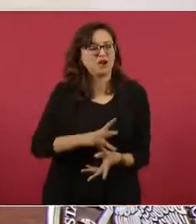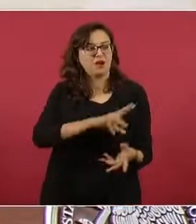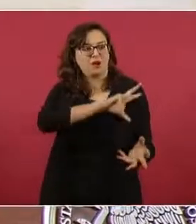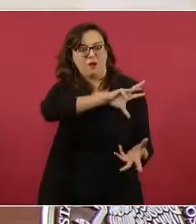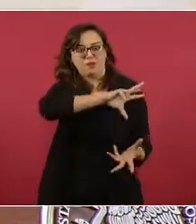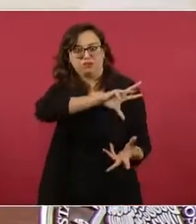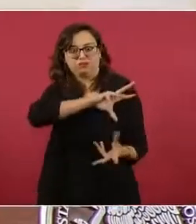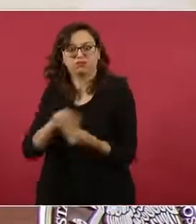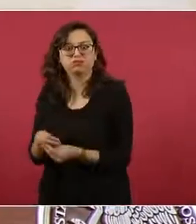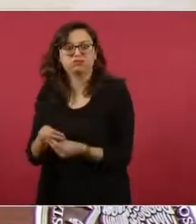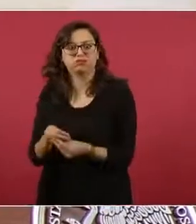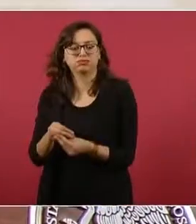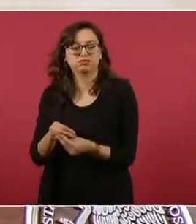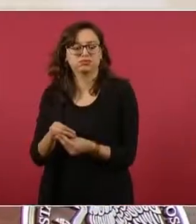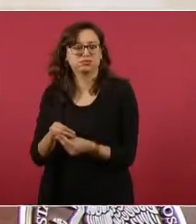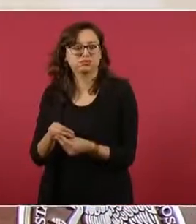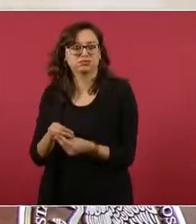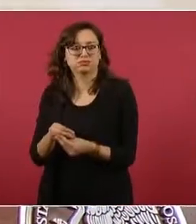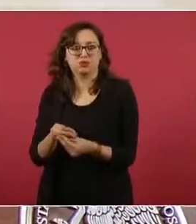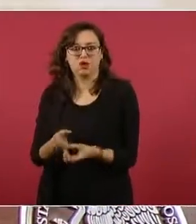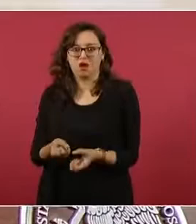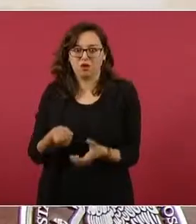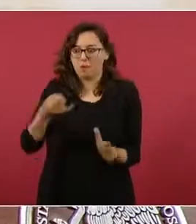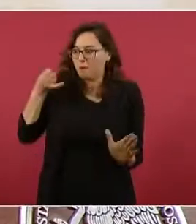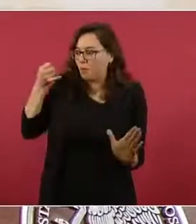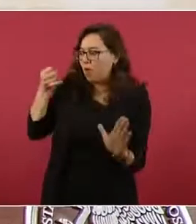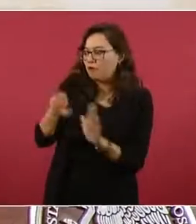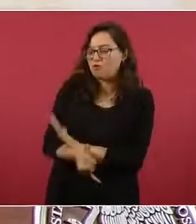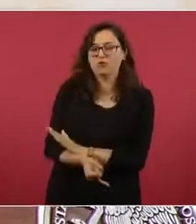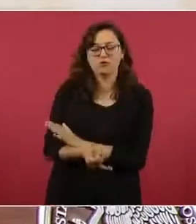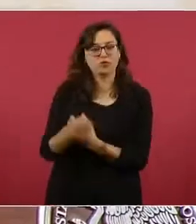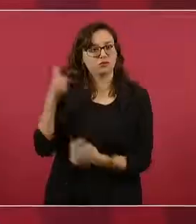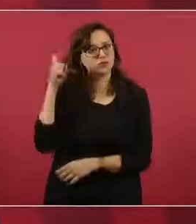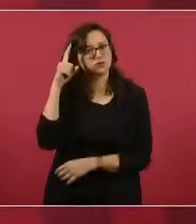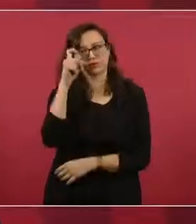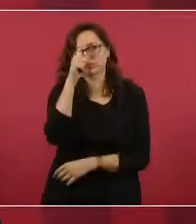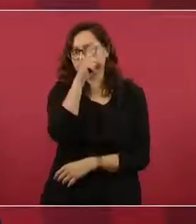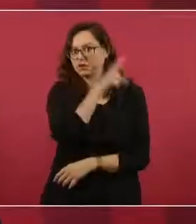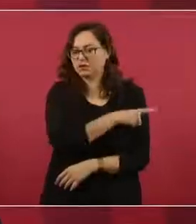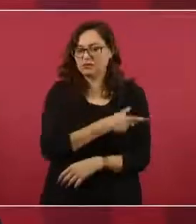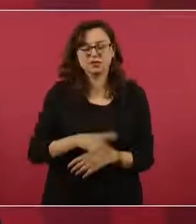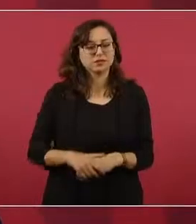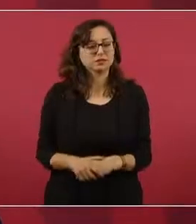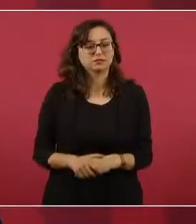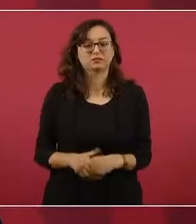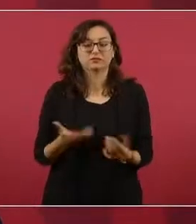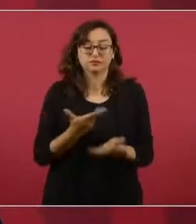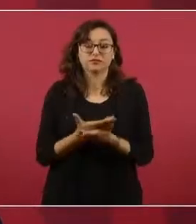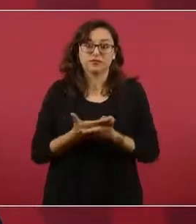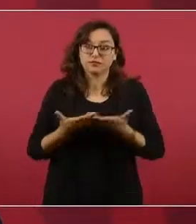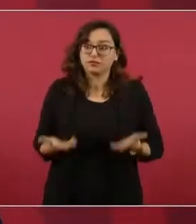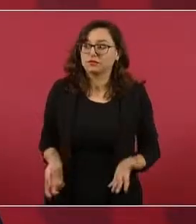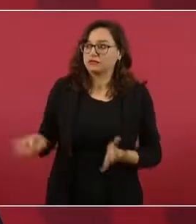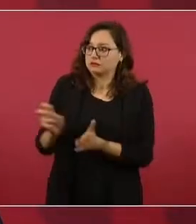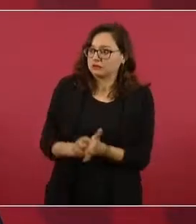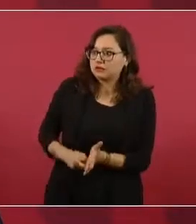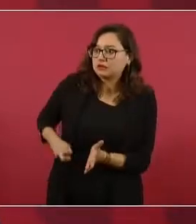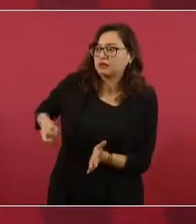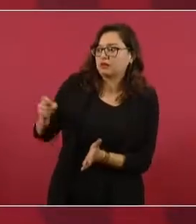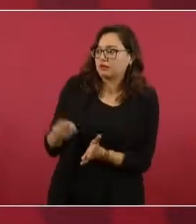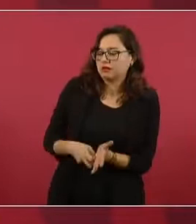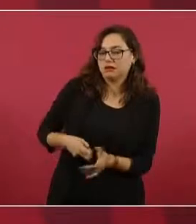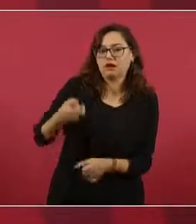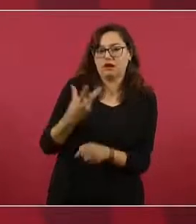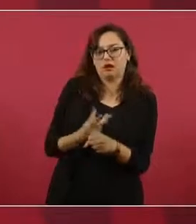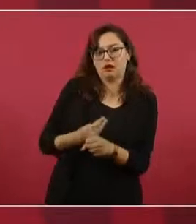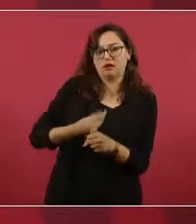y ahora estamos padeciendo de